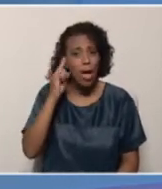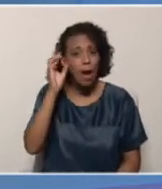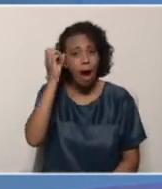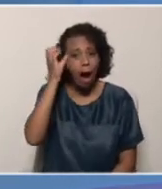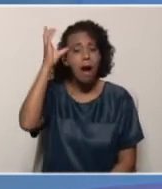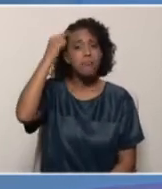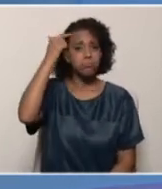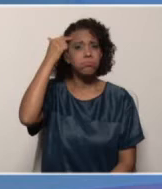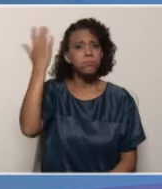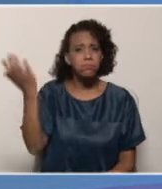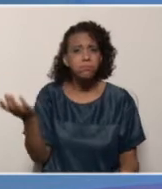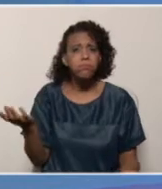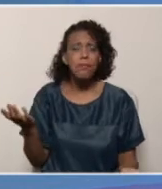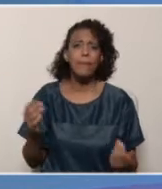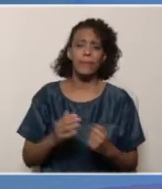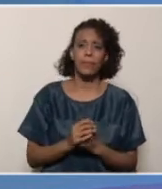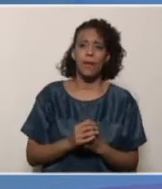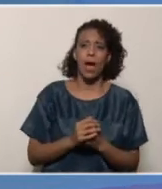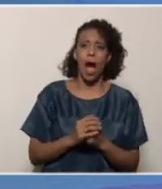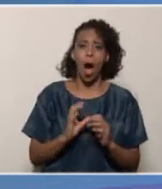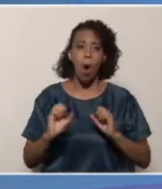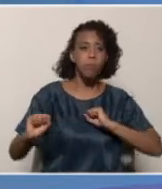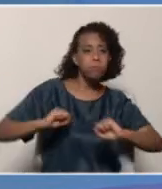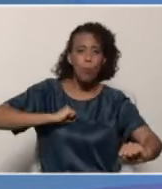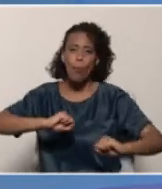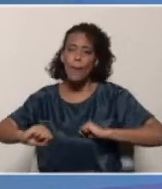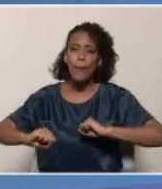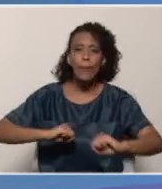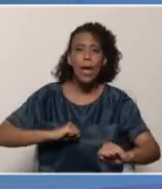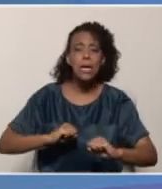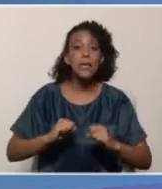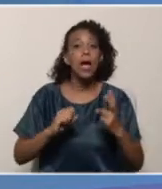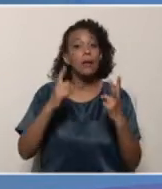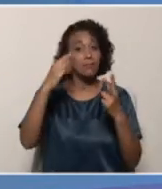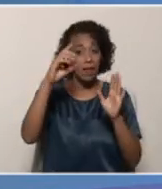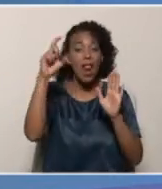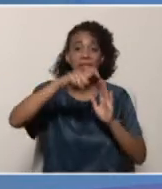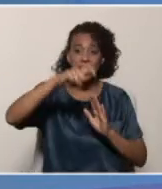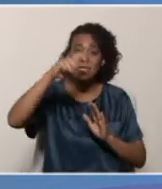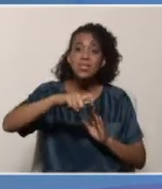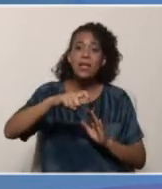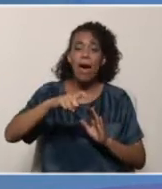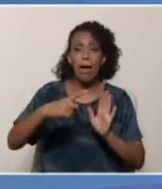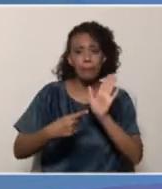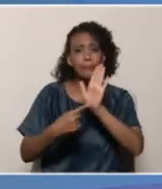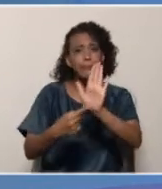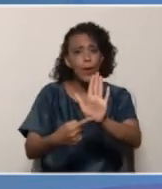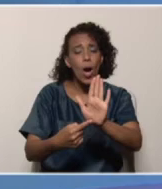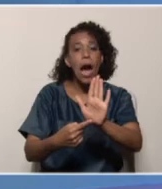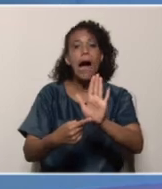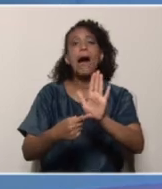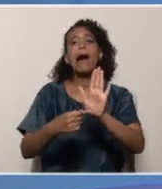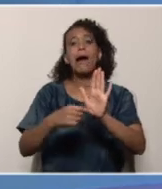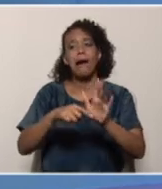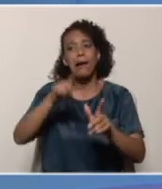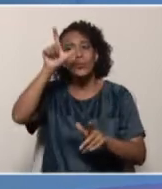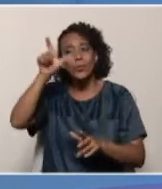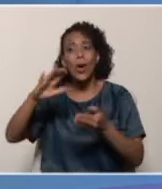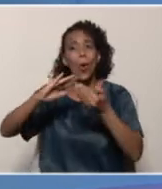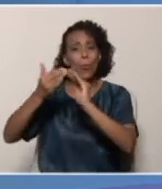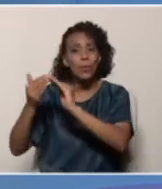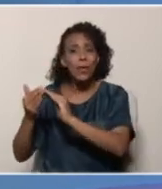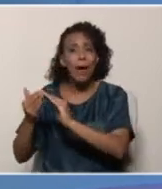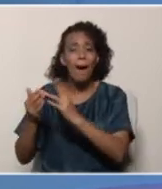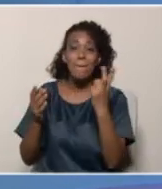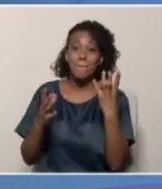por parte del participante. Y por otro lado, también considerar las necesidades que pueden ser cubiertas en esa comunidad.